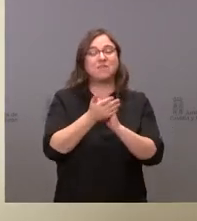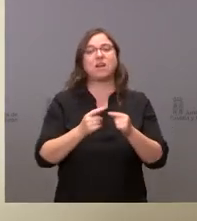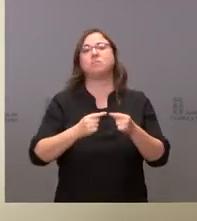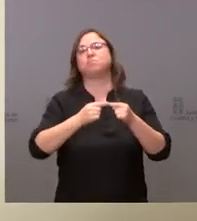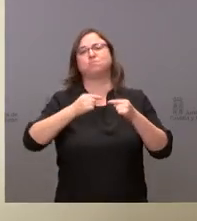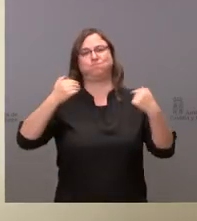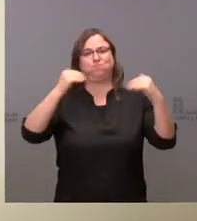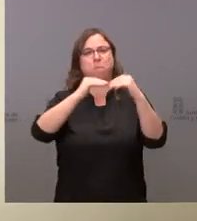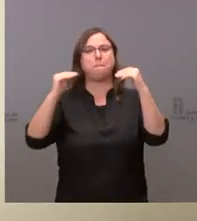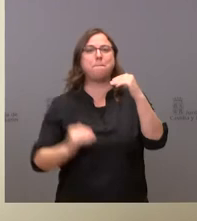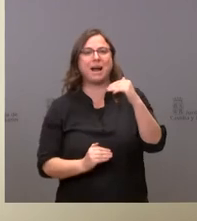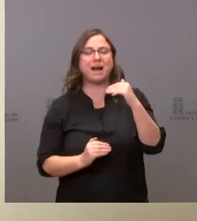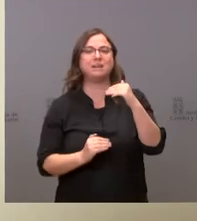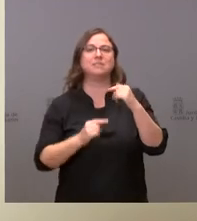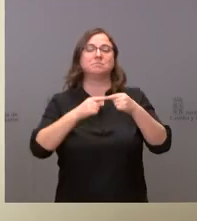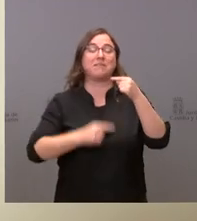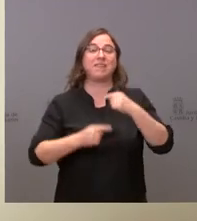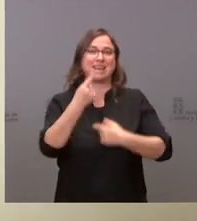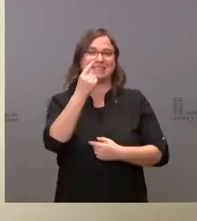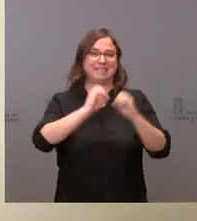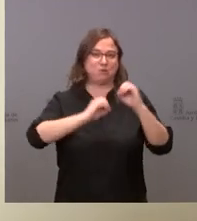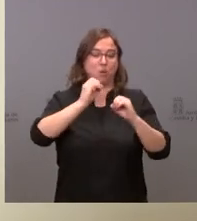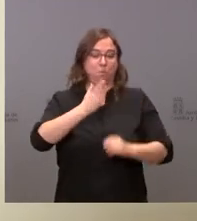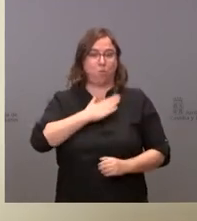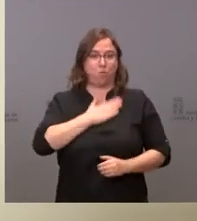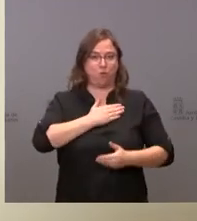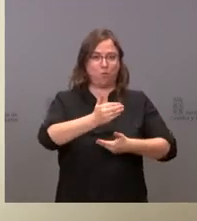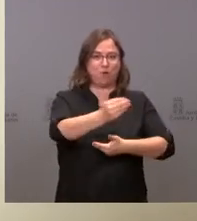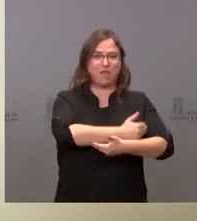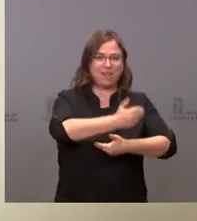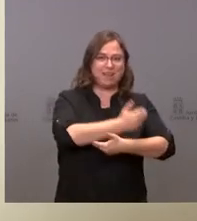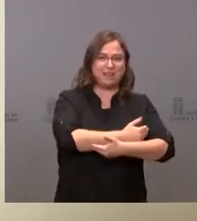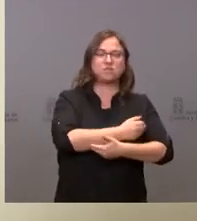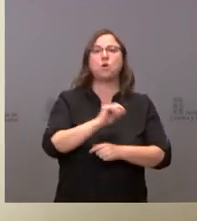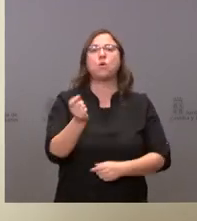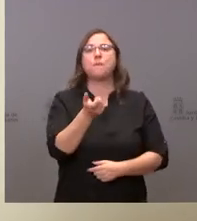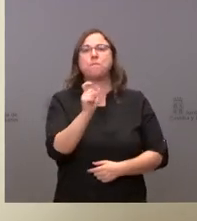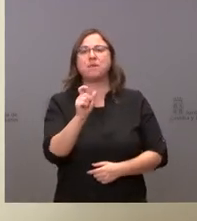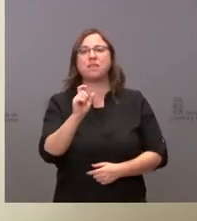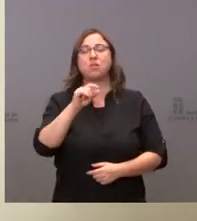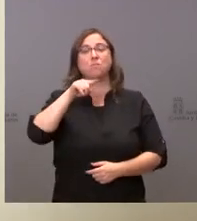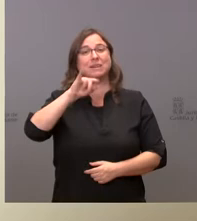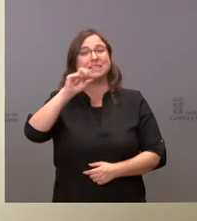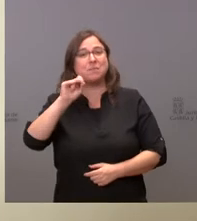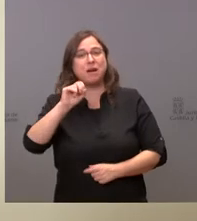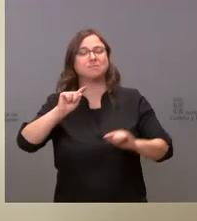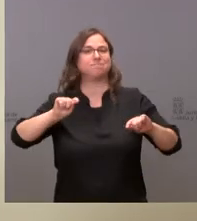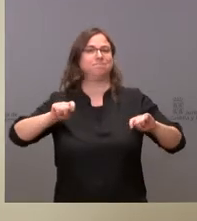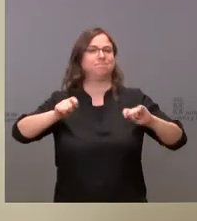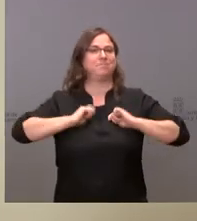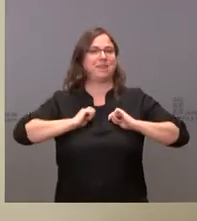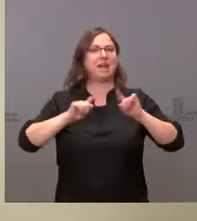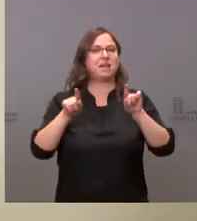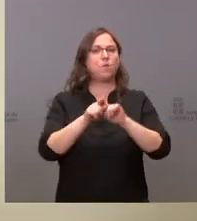Sin embargo, nuestros ingresos, nuestros tributos propios, nuestros precios y la sentencia del IVA nos permiten crecer en ese campo